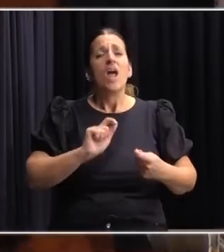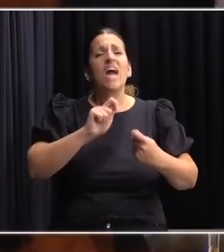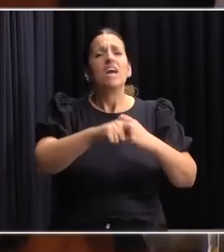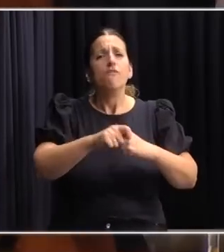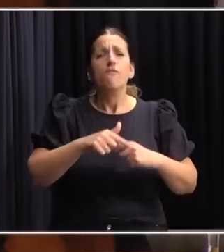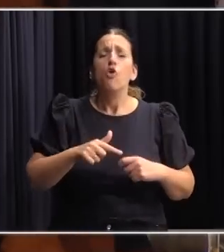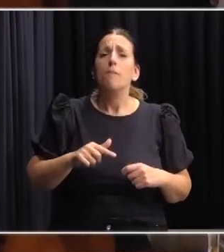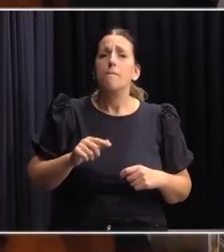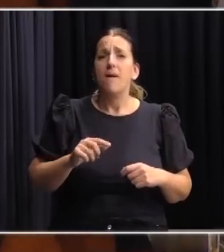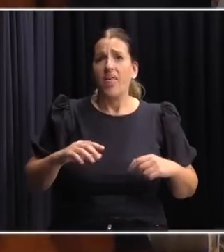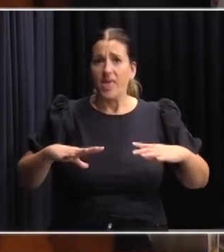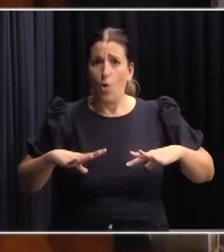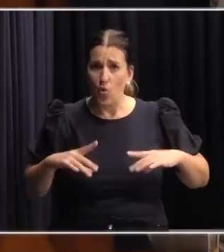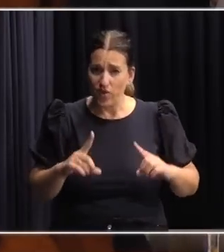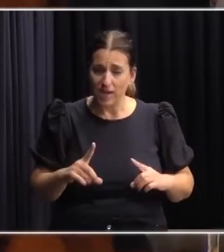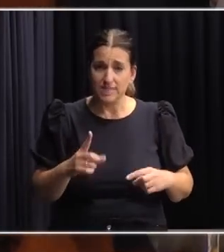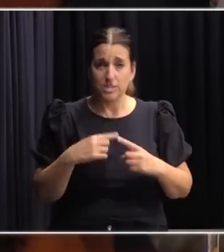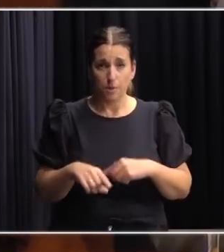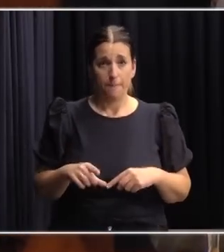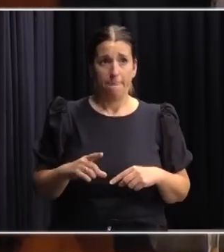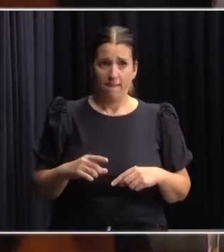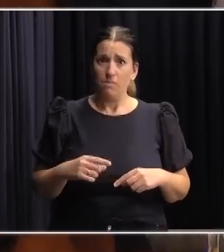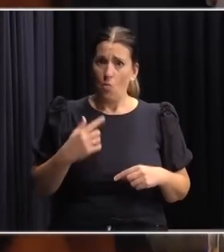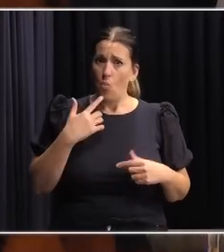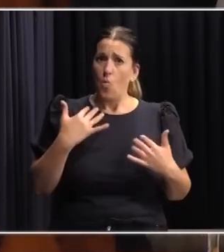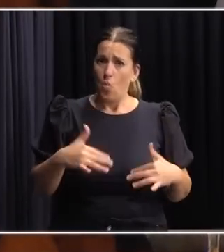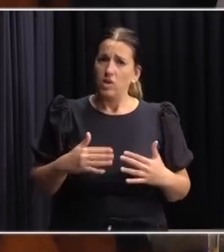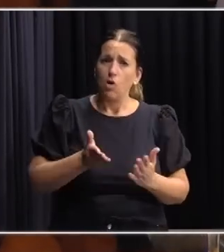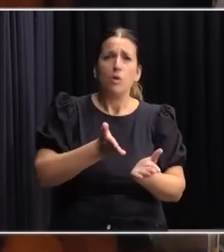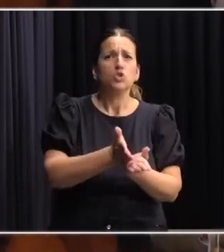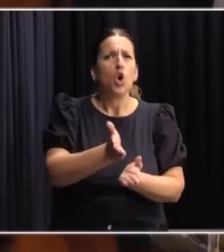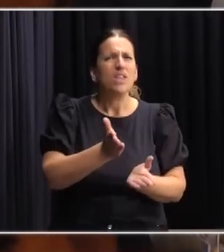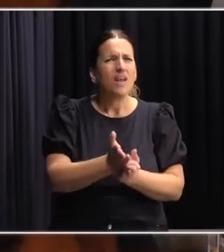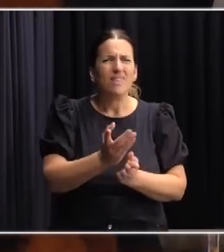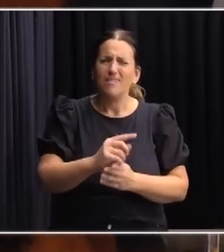seguridad social con una profunda dosis de solidaridad.